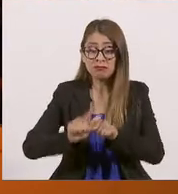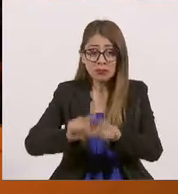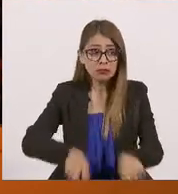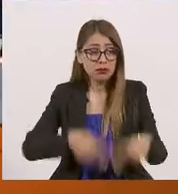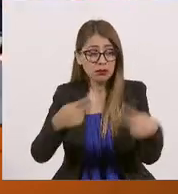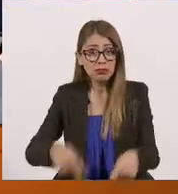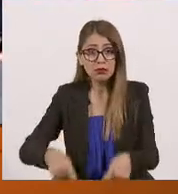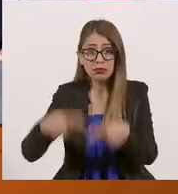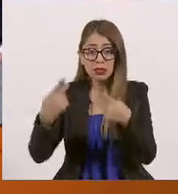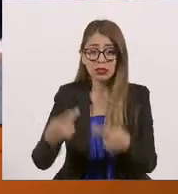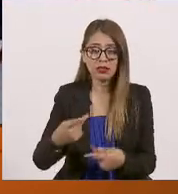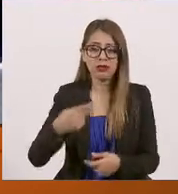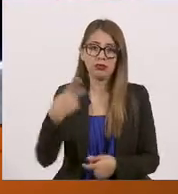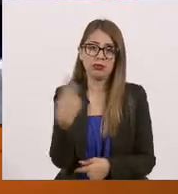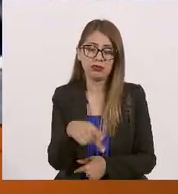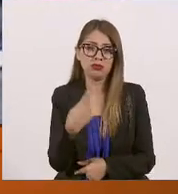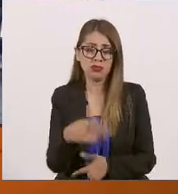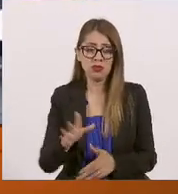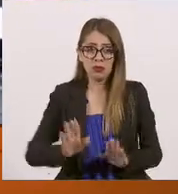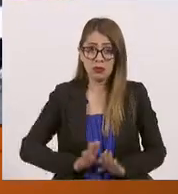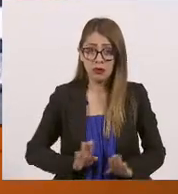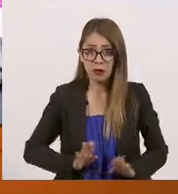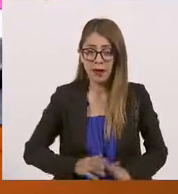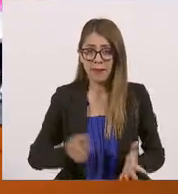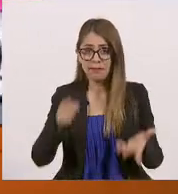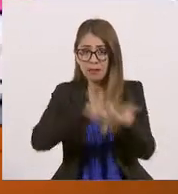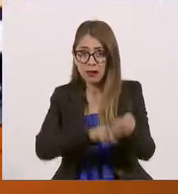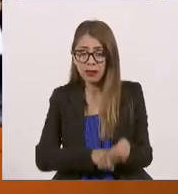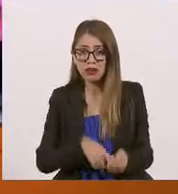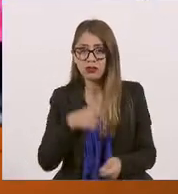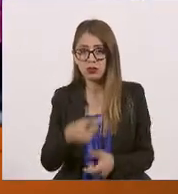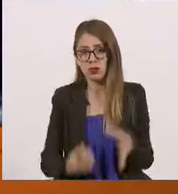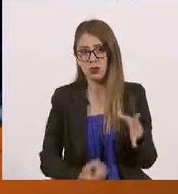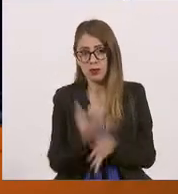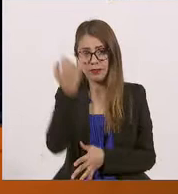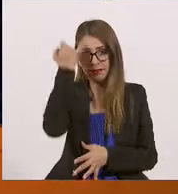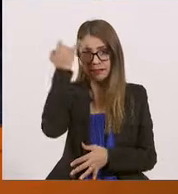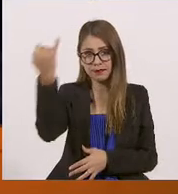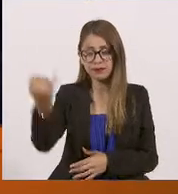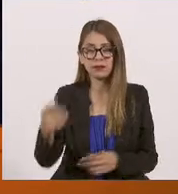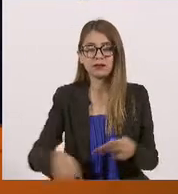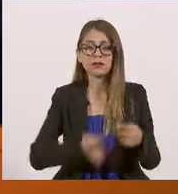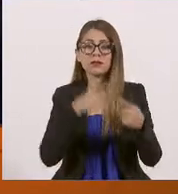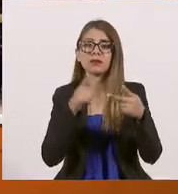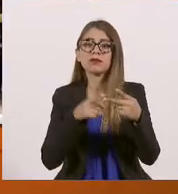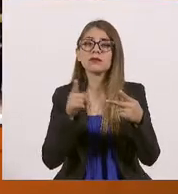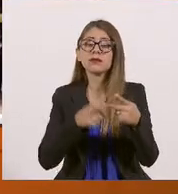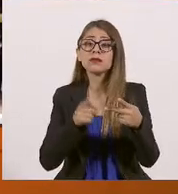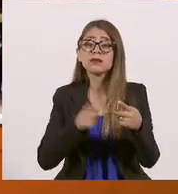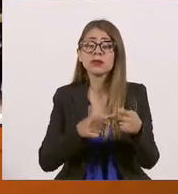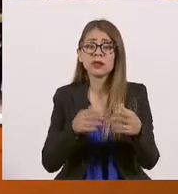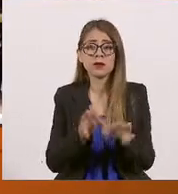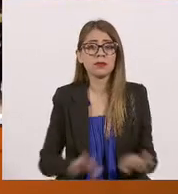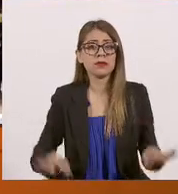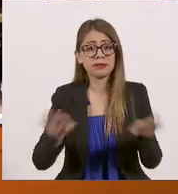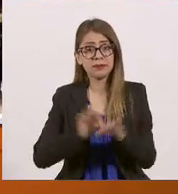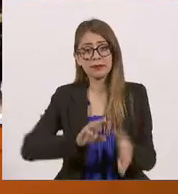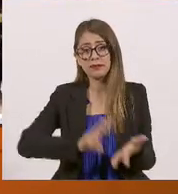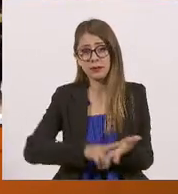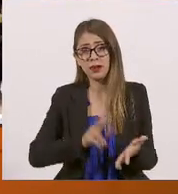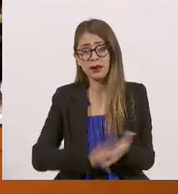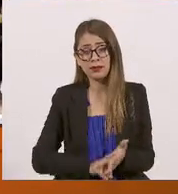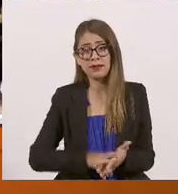Jalisco y de nuestros talentos que están dentro de esa parte de la economía creativa. Hay otra parte que tiene que ver, sin lugar a duda, con la